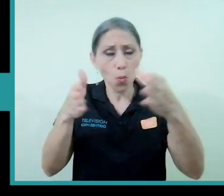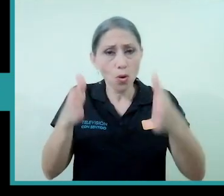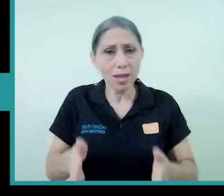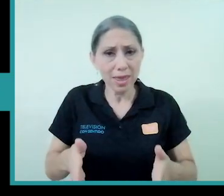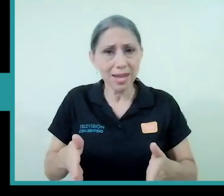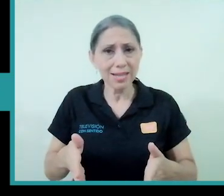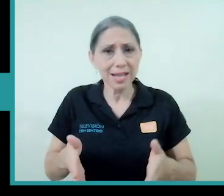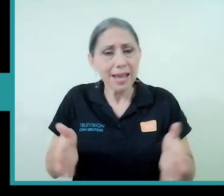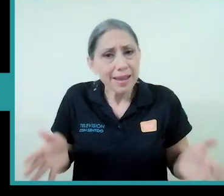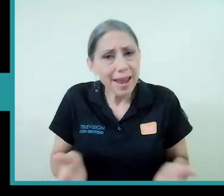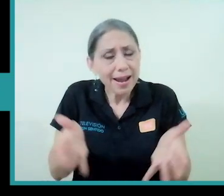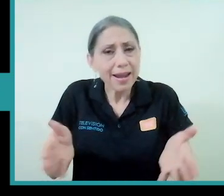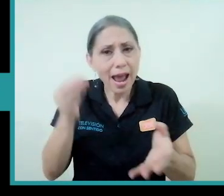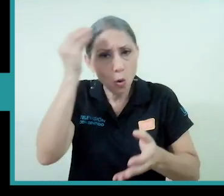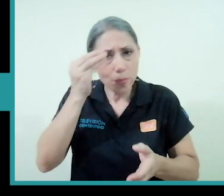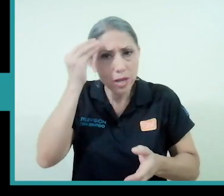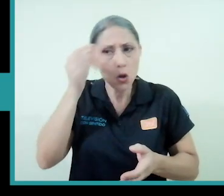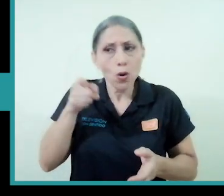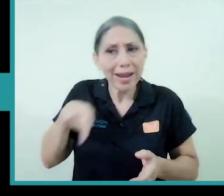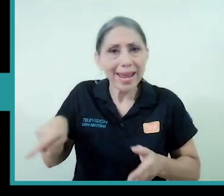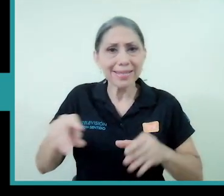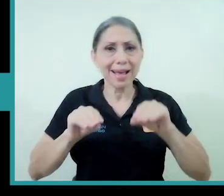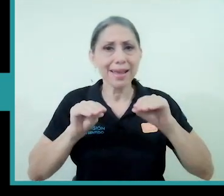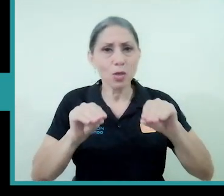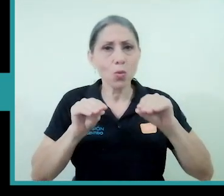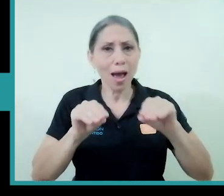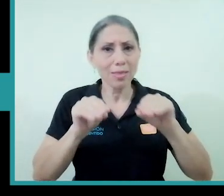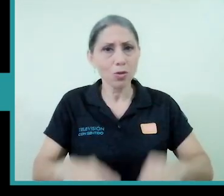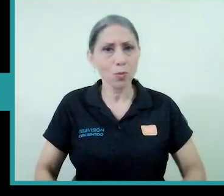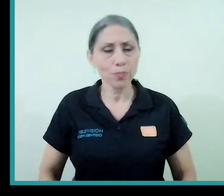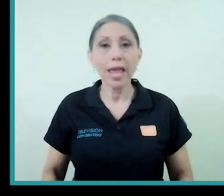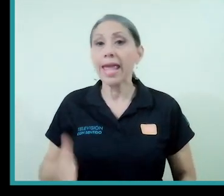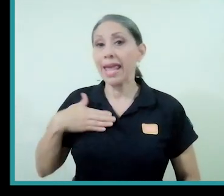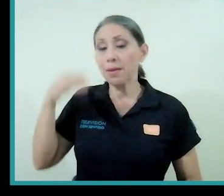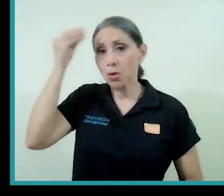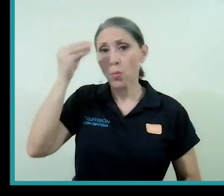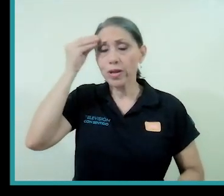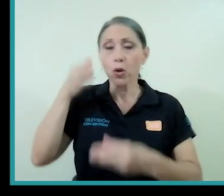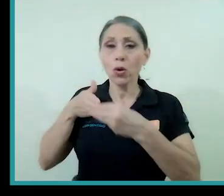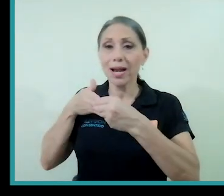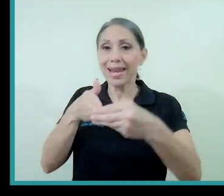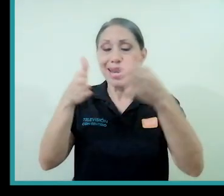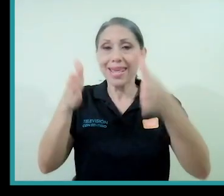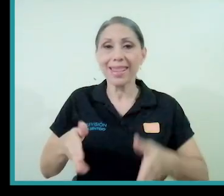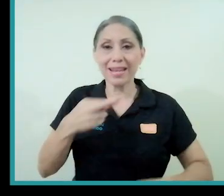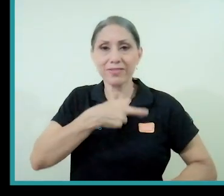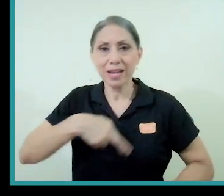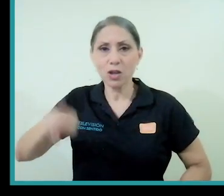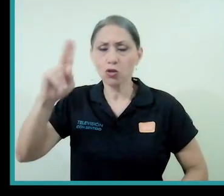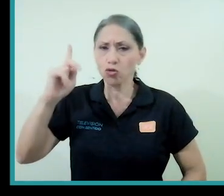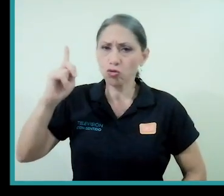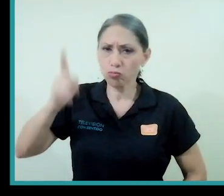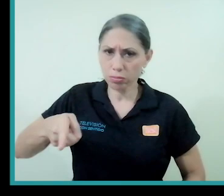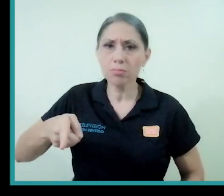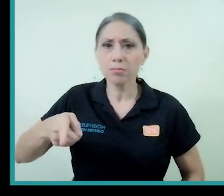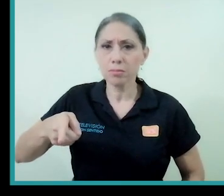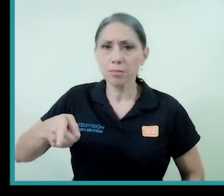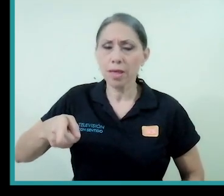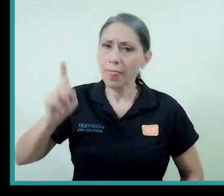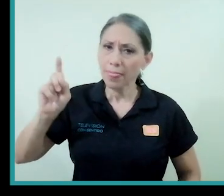crean opinión y que están educando? Bueno en mi opinión los líderes religiosos tienen la obligación